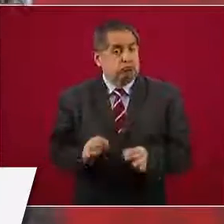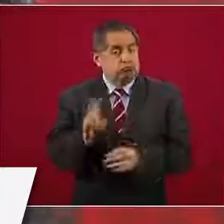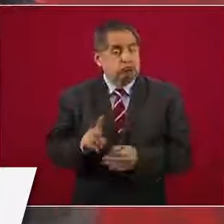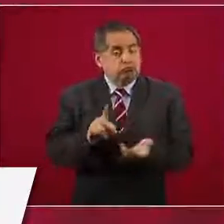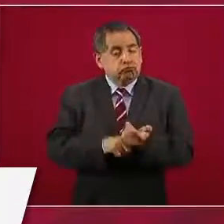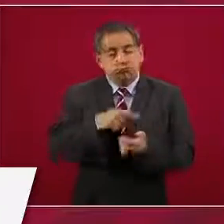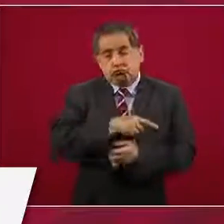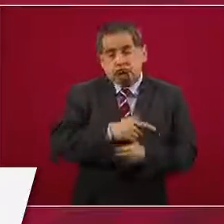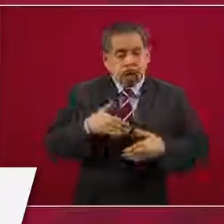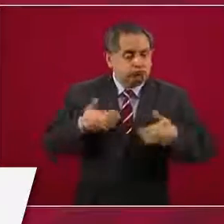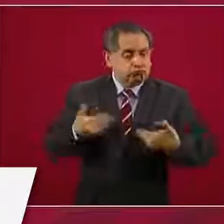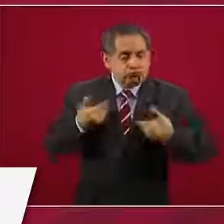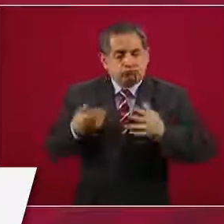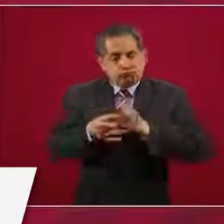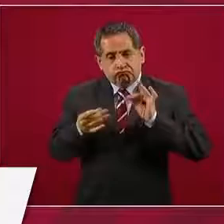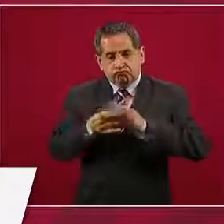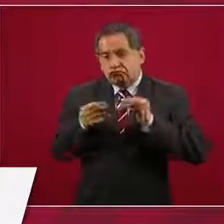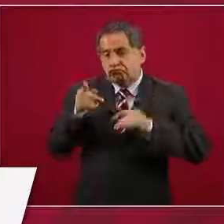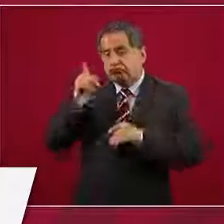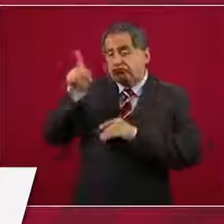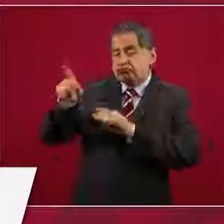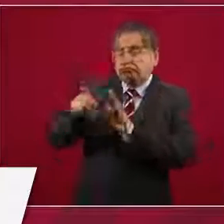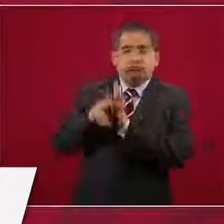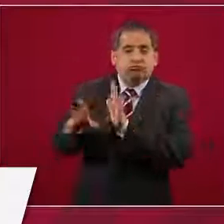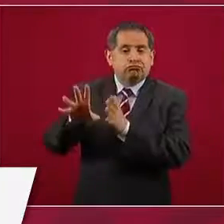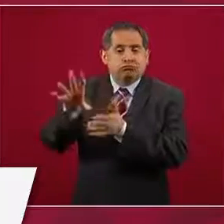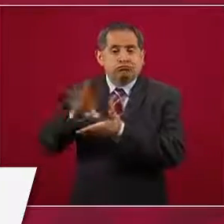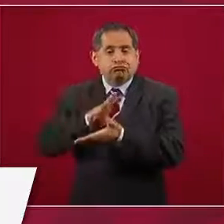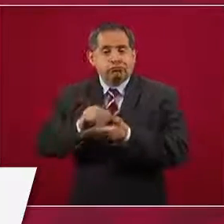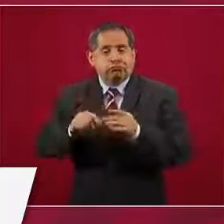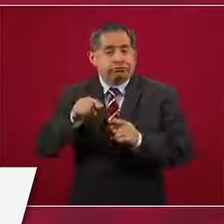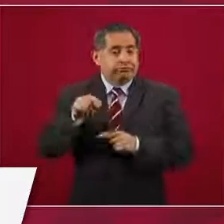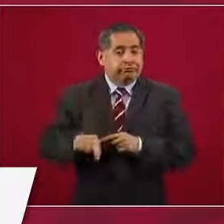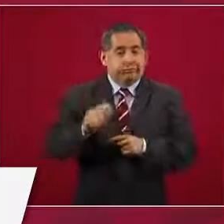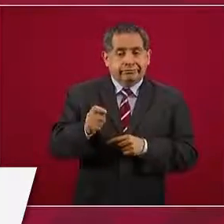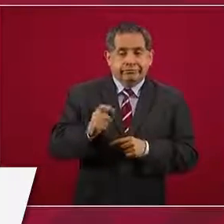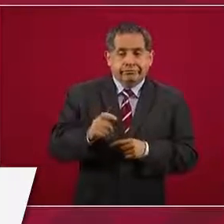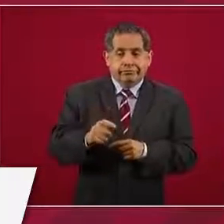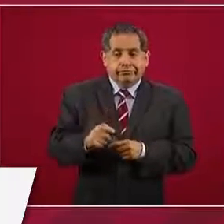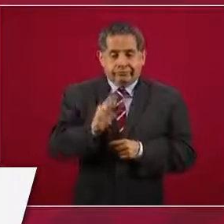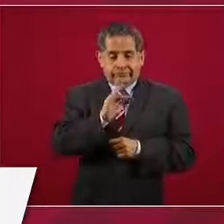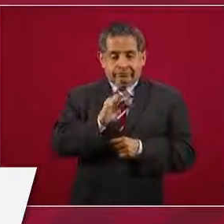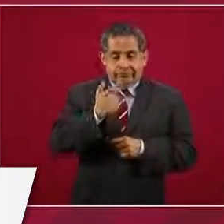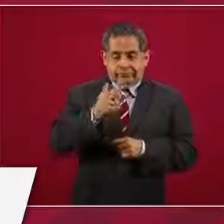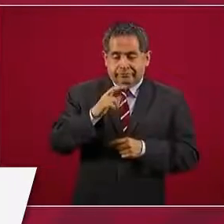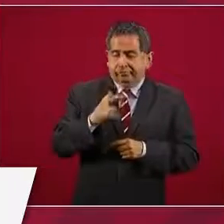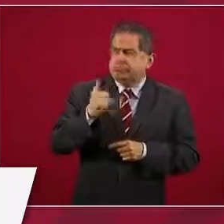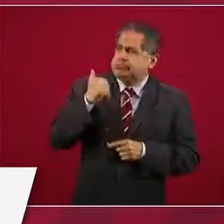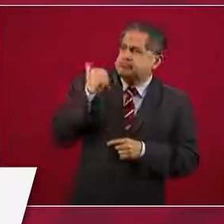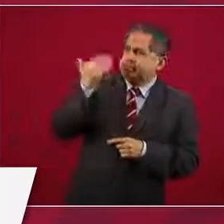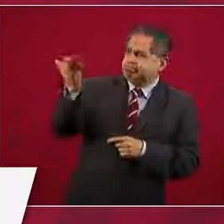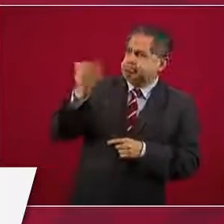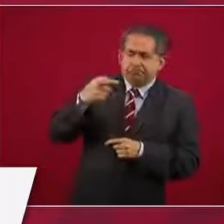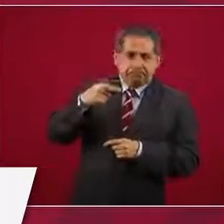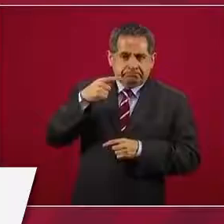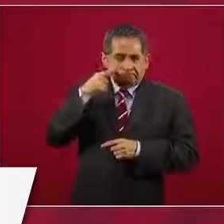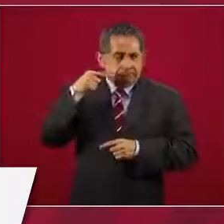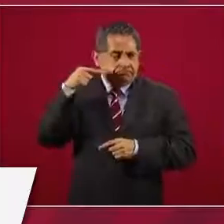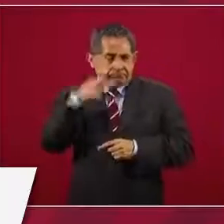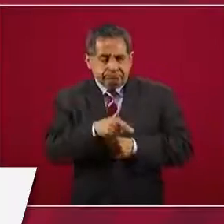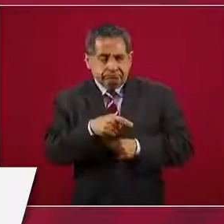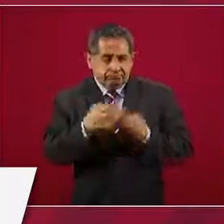documento que envía la fiscalía solicitando ser testigo